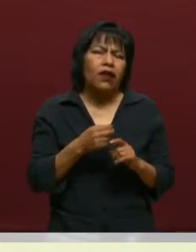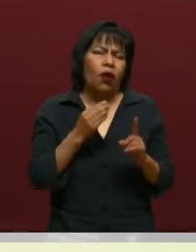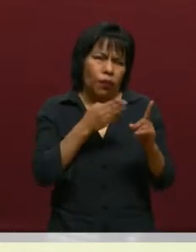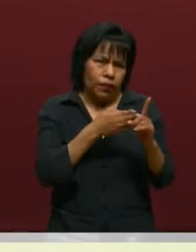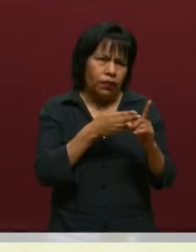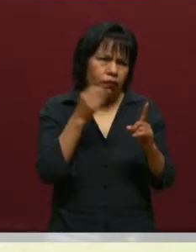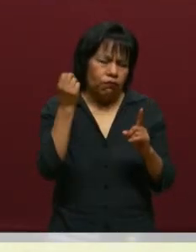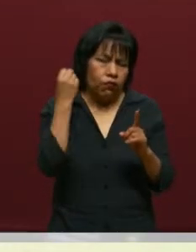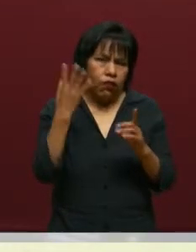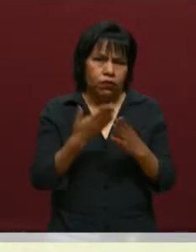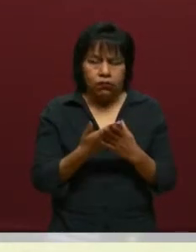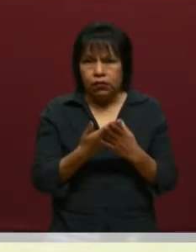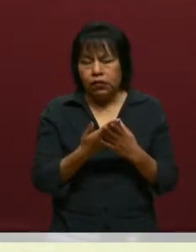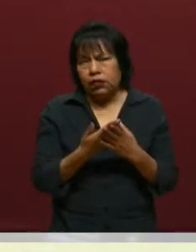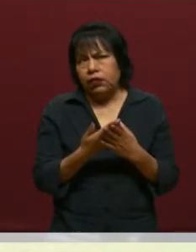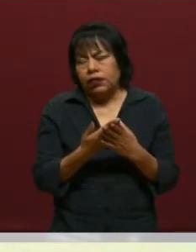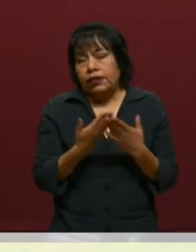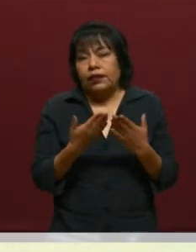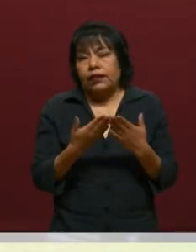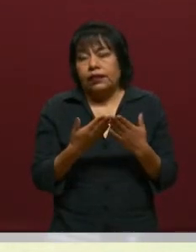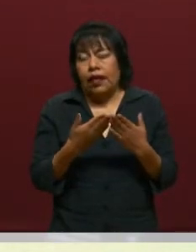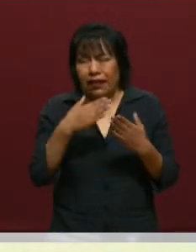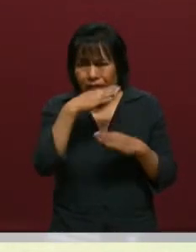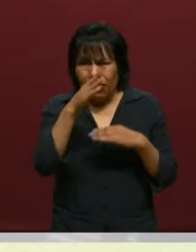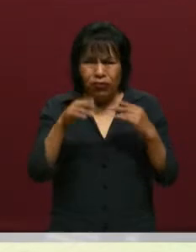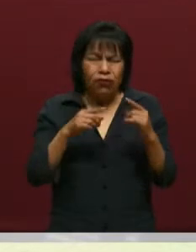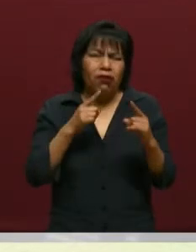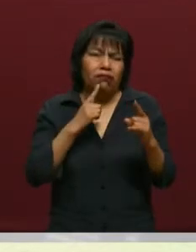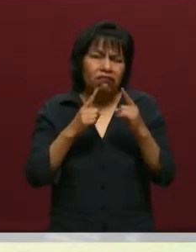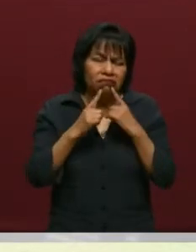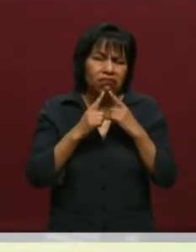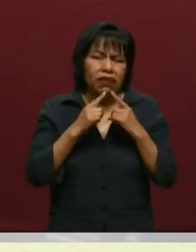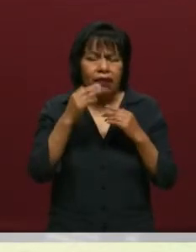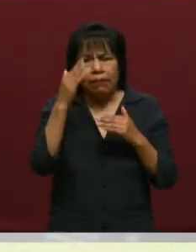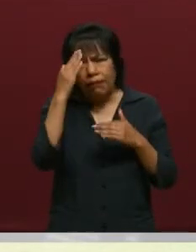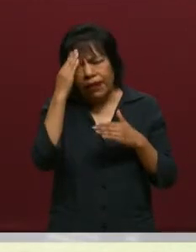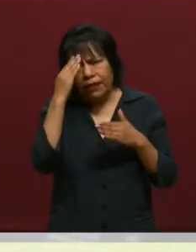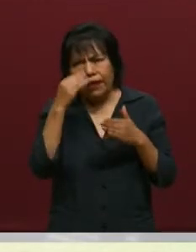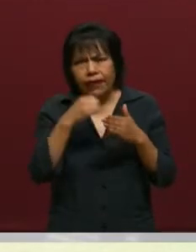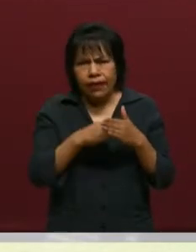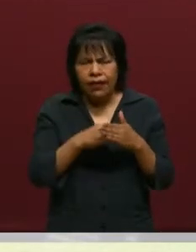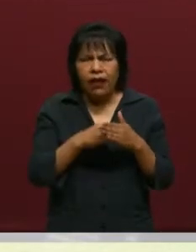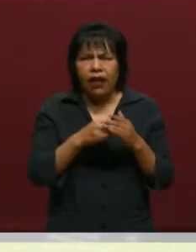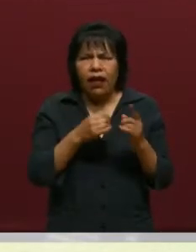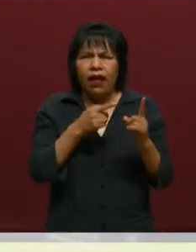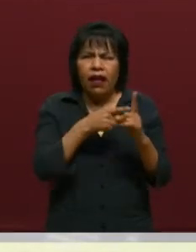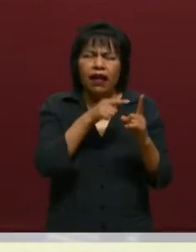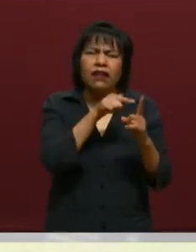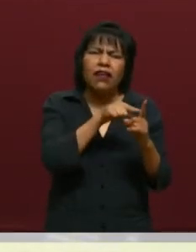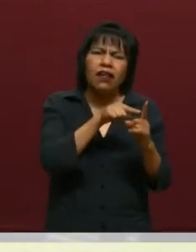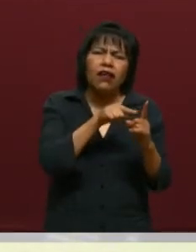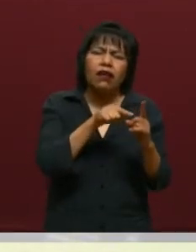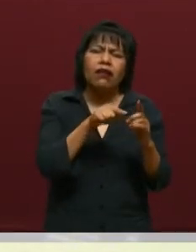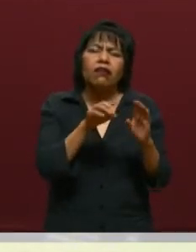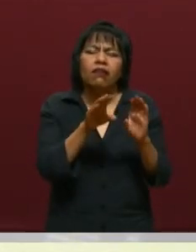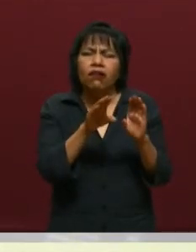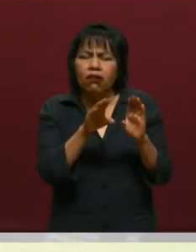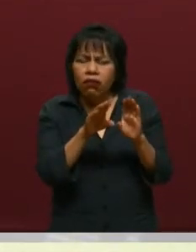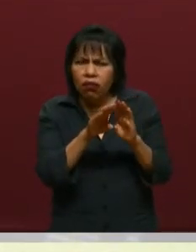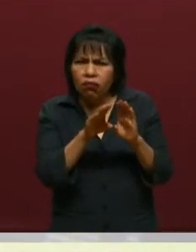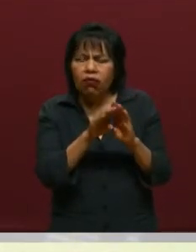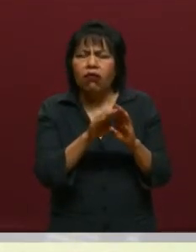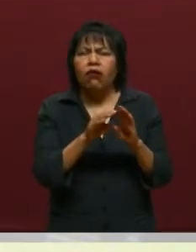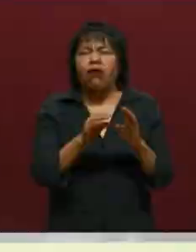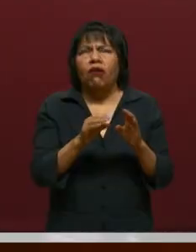este foro es abrir discusión, diálogo, reflexión, con respecto a la creación, gestión y